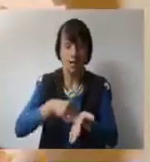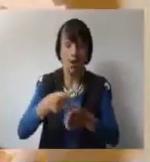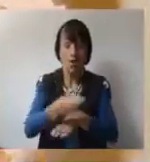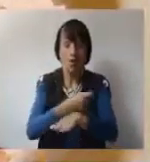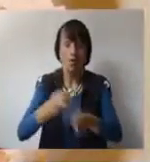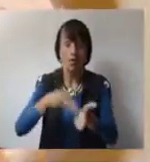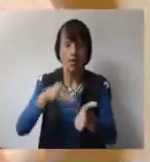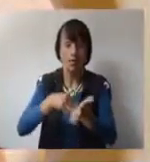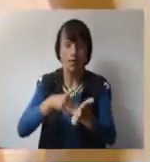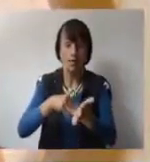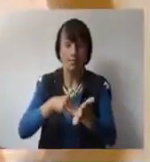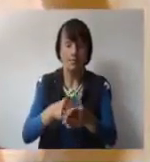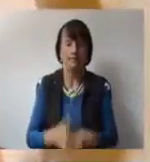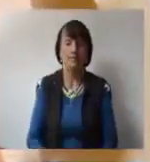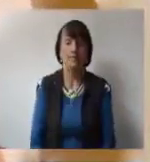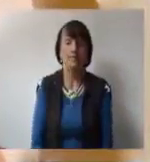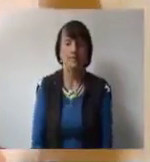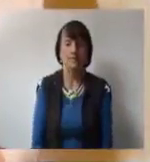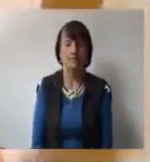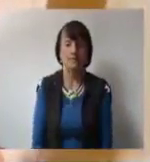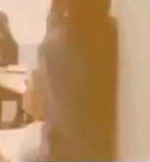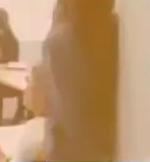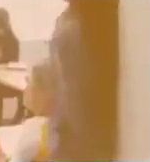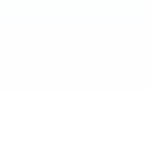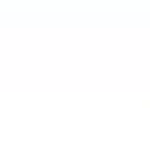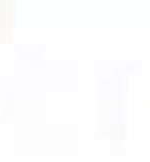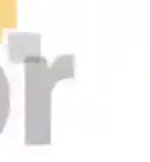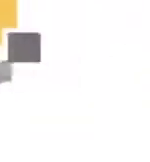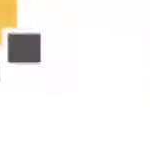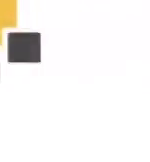jóvenes mirandinos. Para Gobierno de Miranda, Ariadna Lagone.